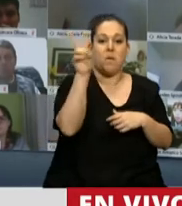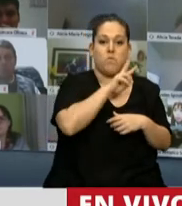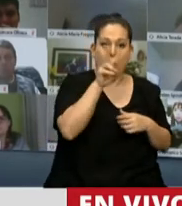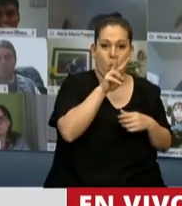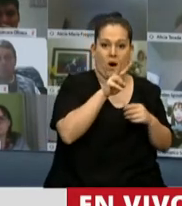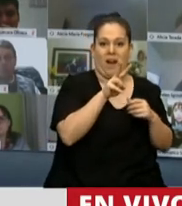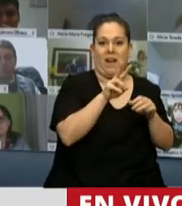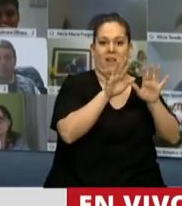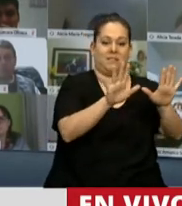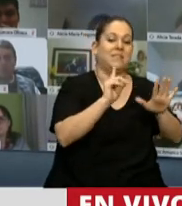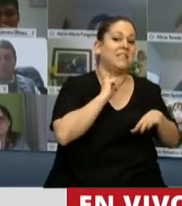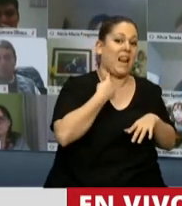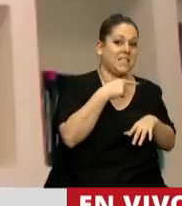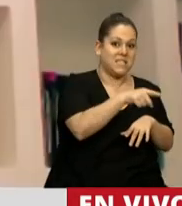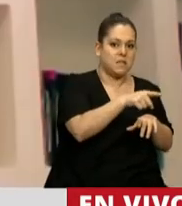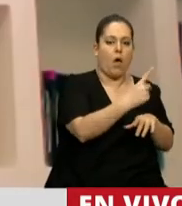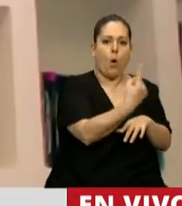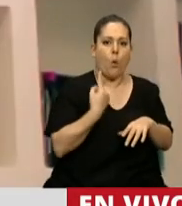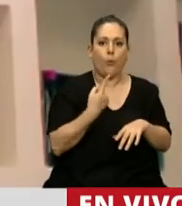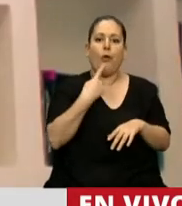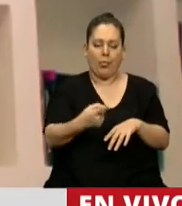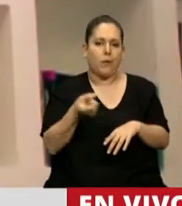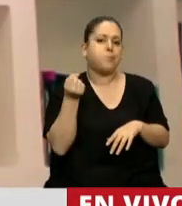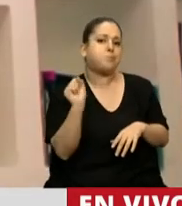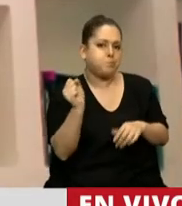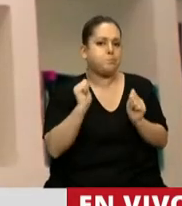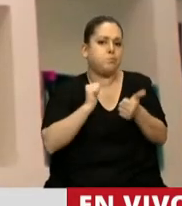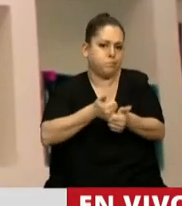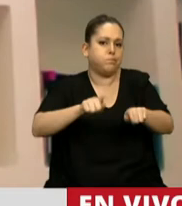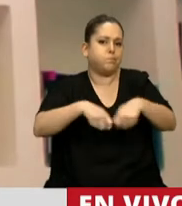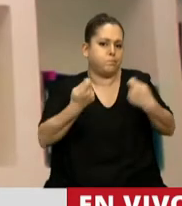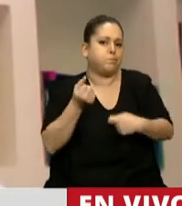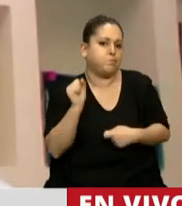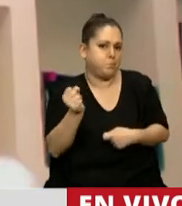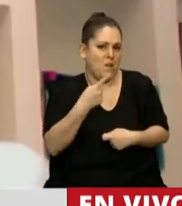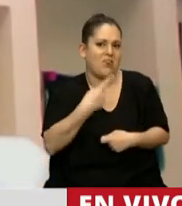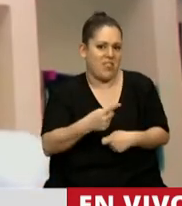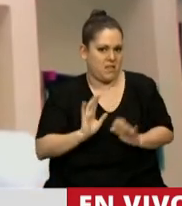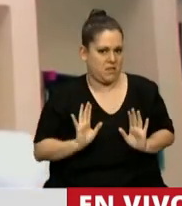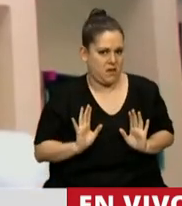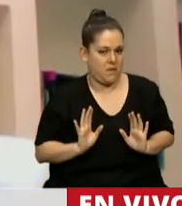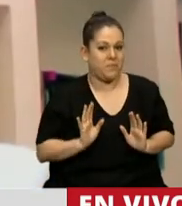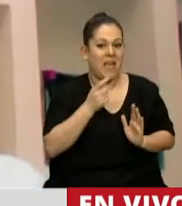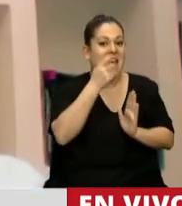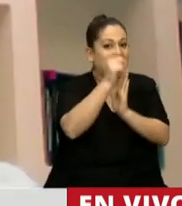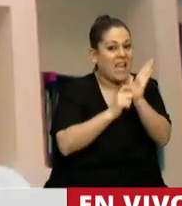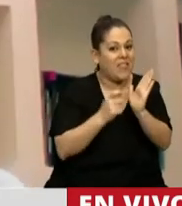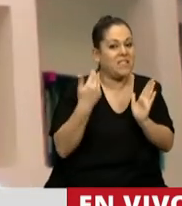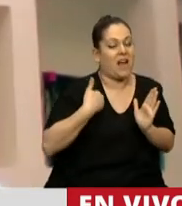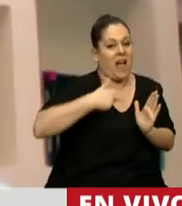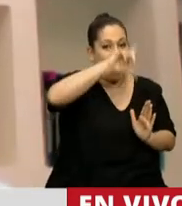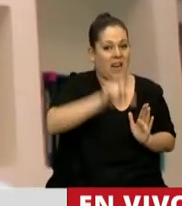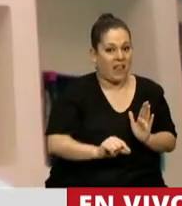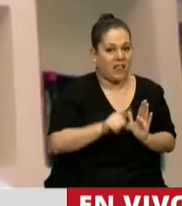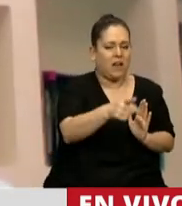adultos declaran haber sufrido abusos sexuales en la infancia. Por su parte, las estadísticas nacionales nos